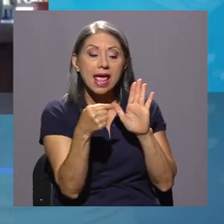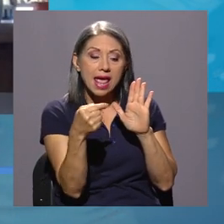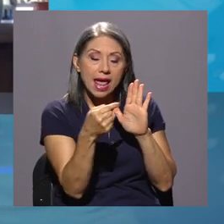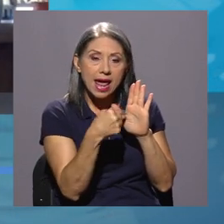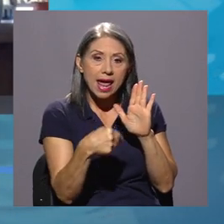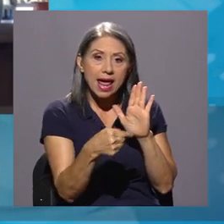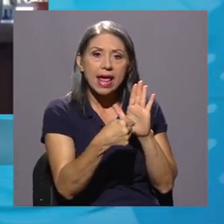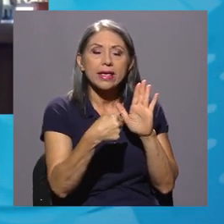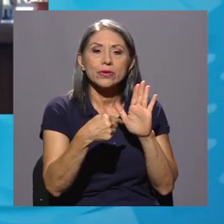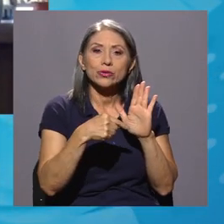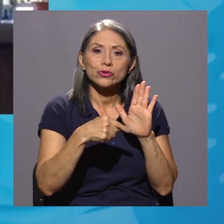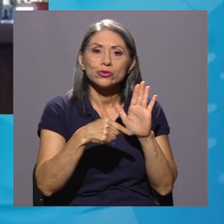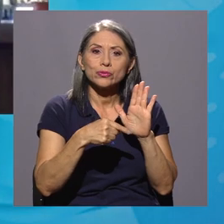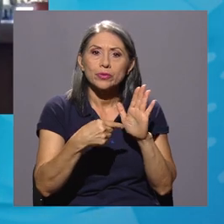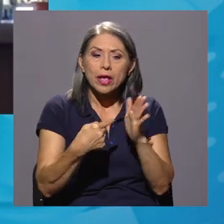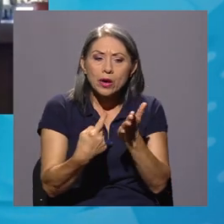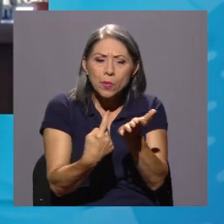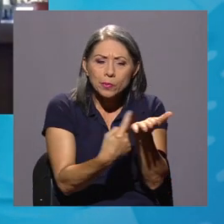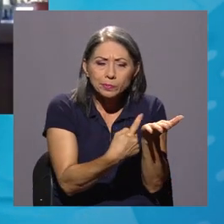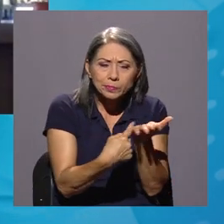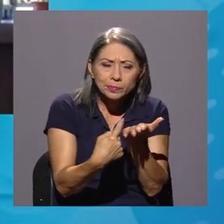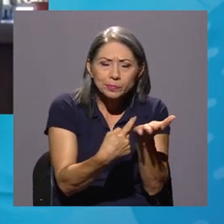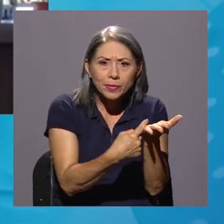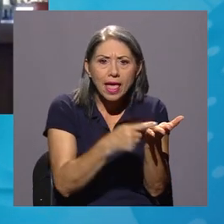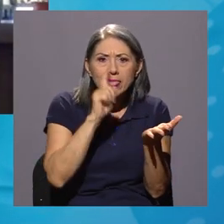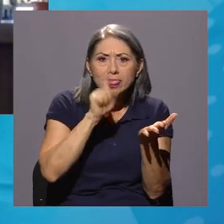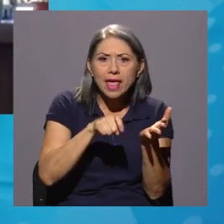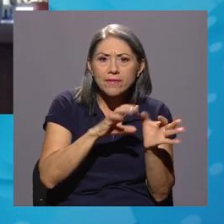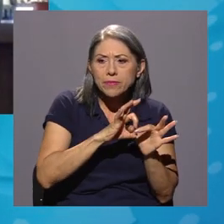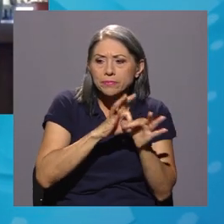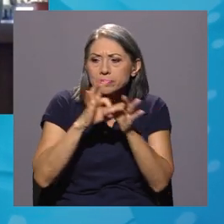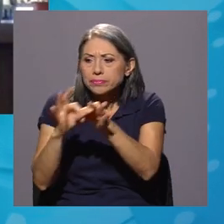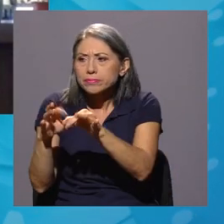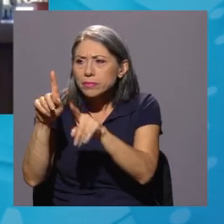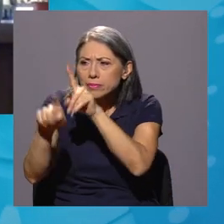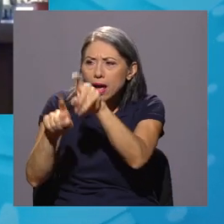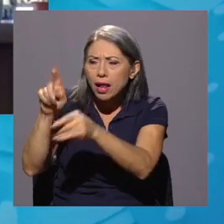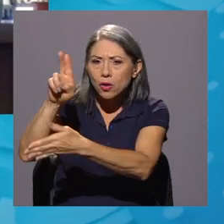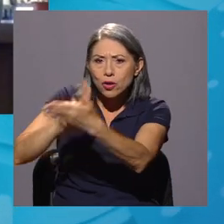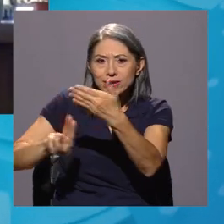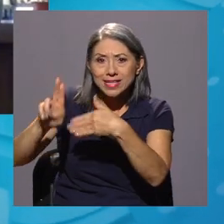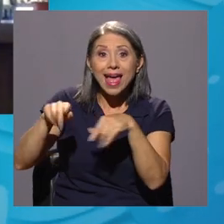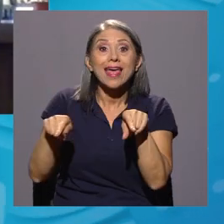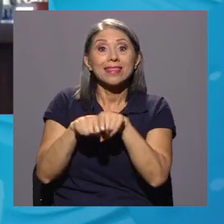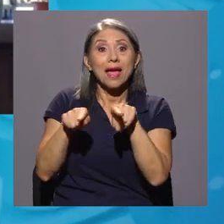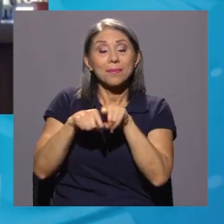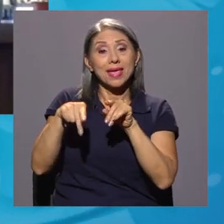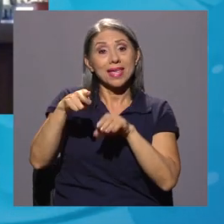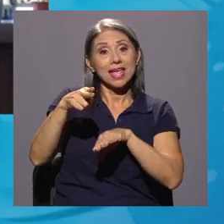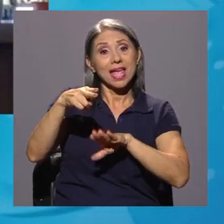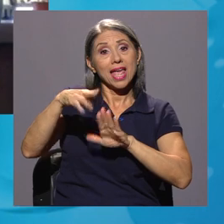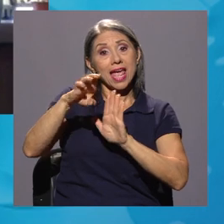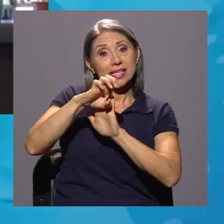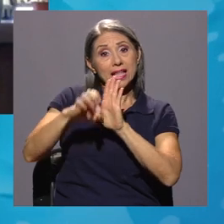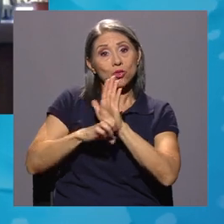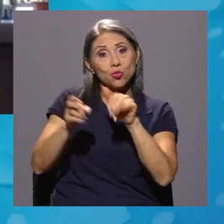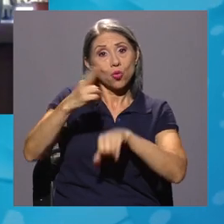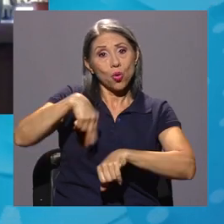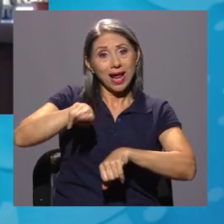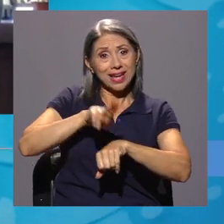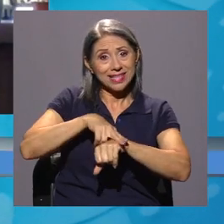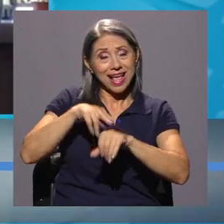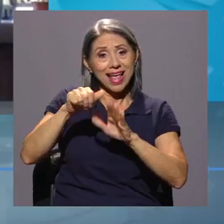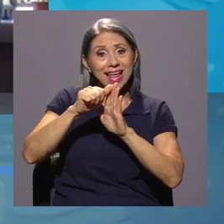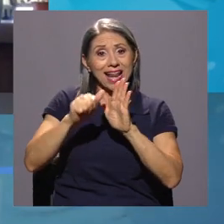que hacer las consultas que sean competencia de la universidad. Y además, el Estatuto Orgánico también lo tiene establecido en su